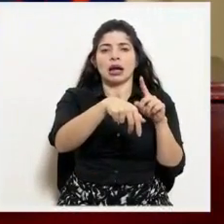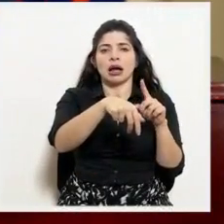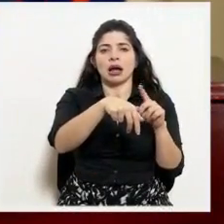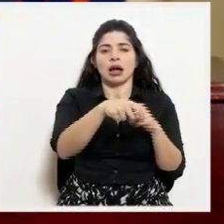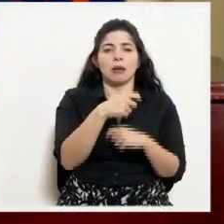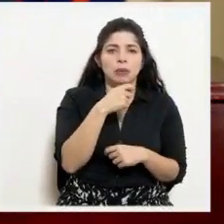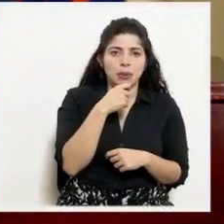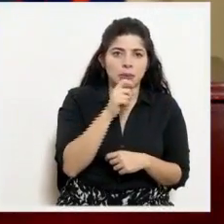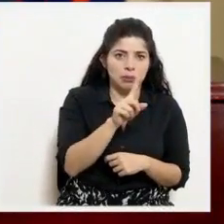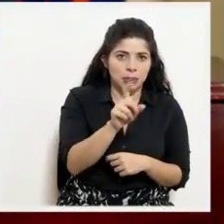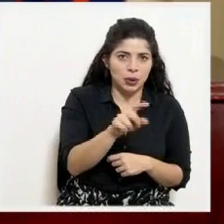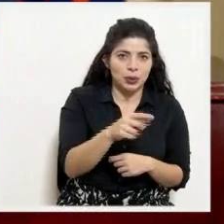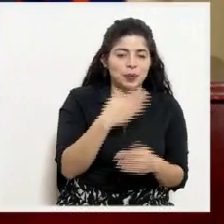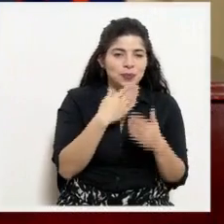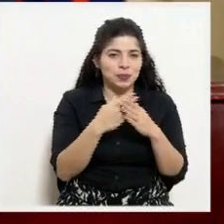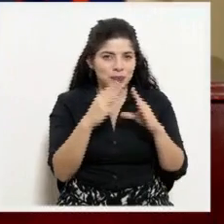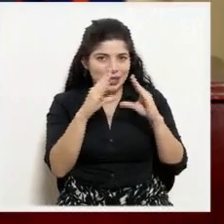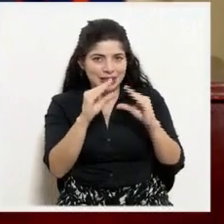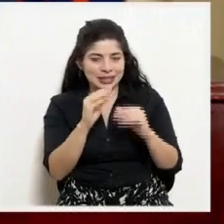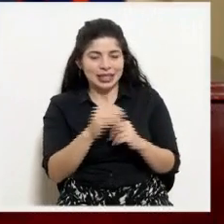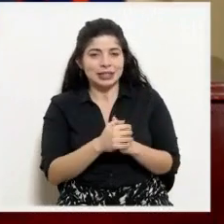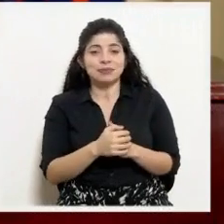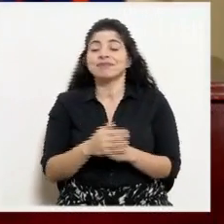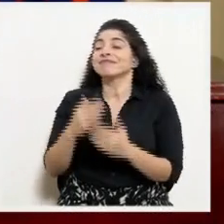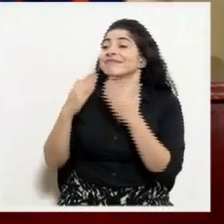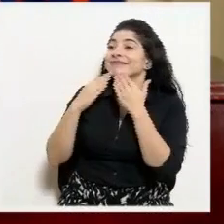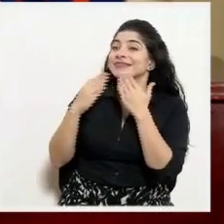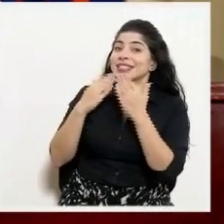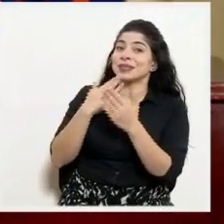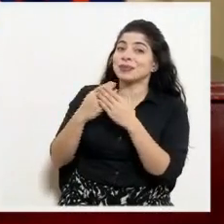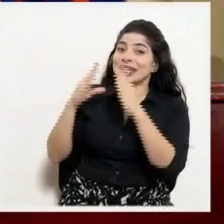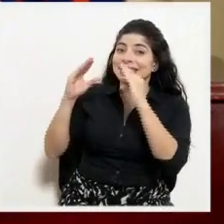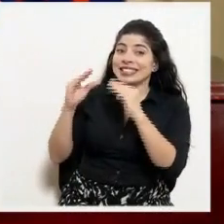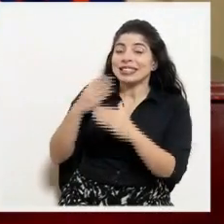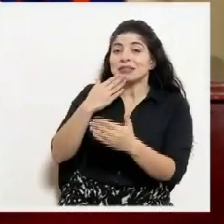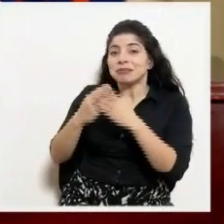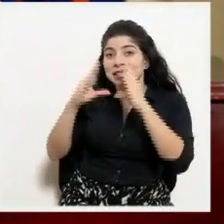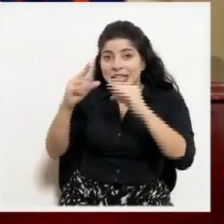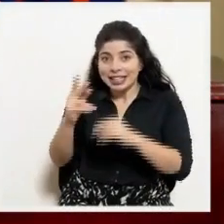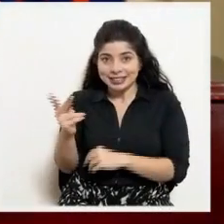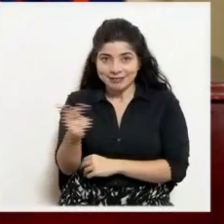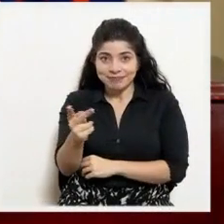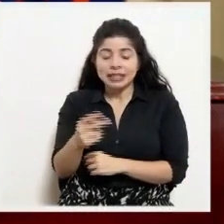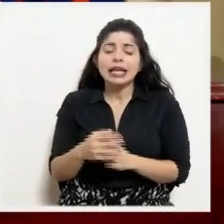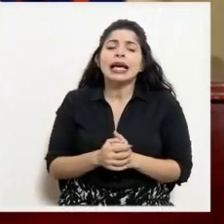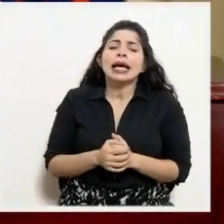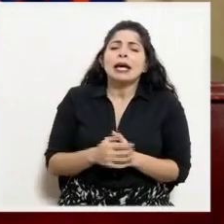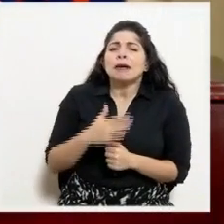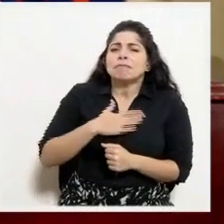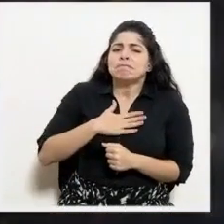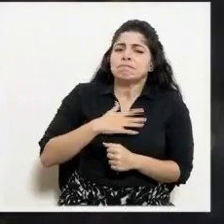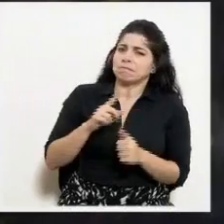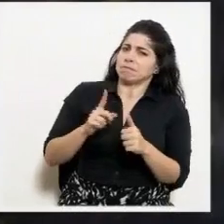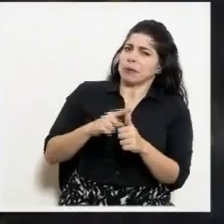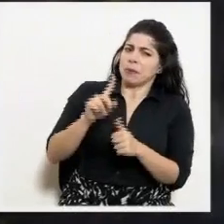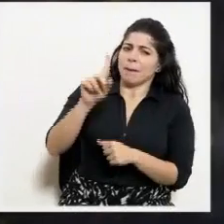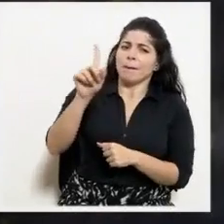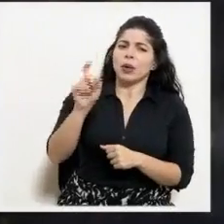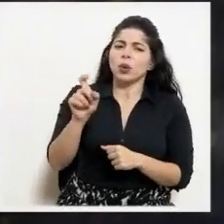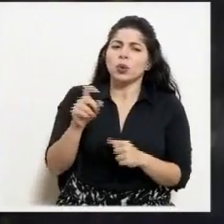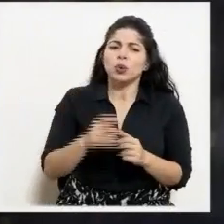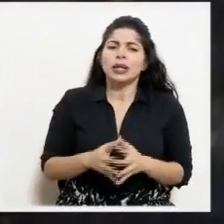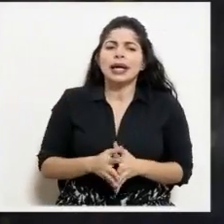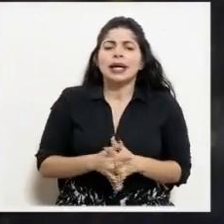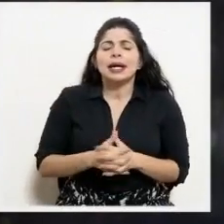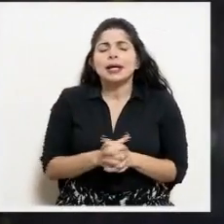sus consultas. Muy buenas tardes, Mario. Claro, gracias. Buenas tardes. Buenas tardes, vamos. La primera consulta es